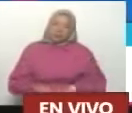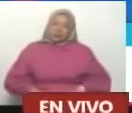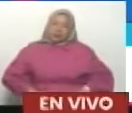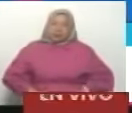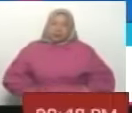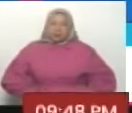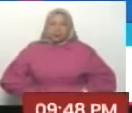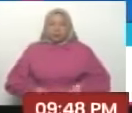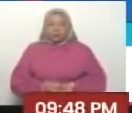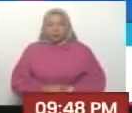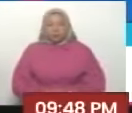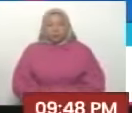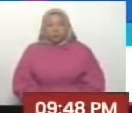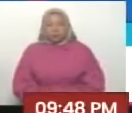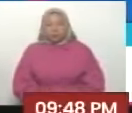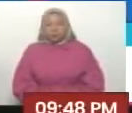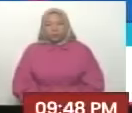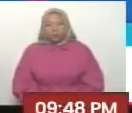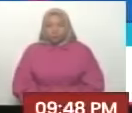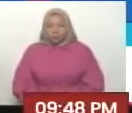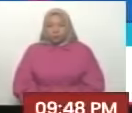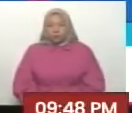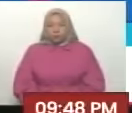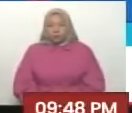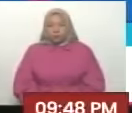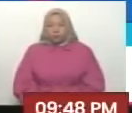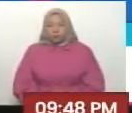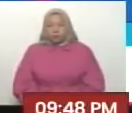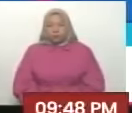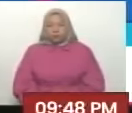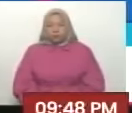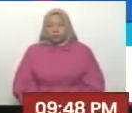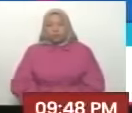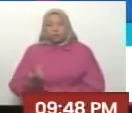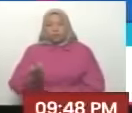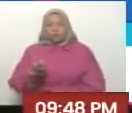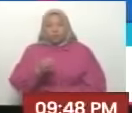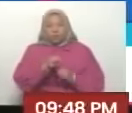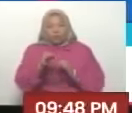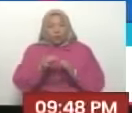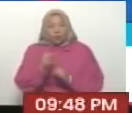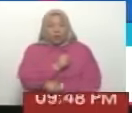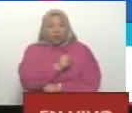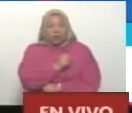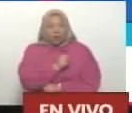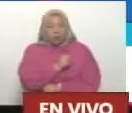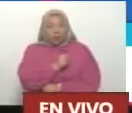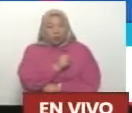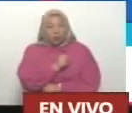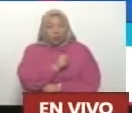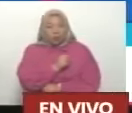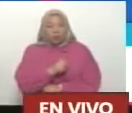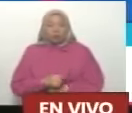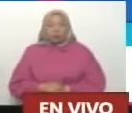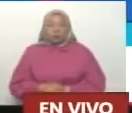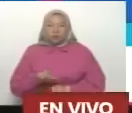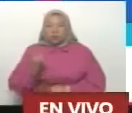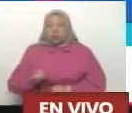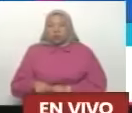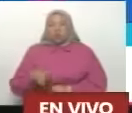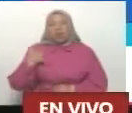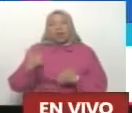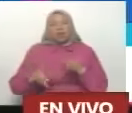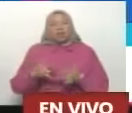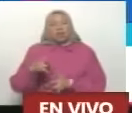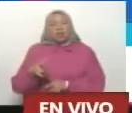¿Tú eres Verónica? ¿De dónde eres tú, Verónica? De Chacao. De Chacao. Y estás en el alboroto creativo. ¿Qué tipo de